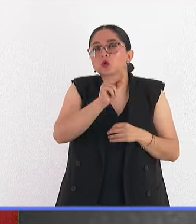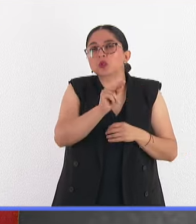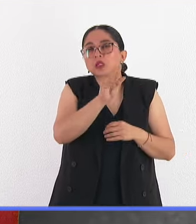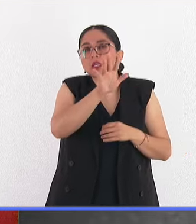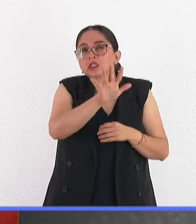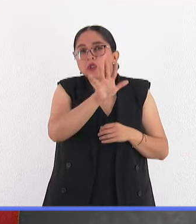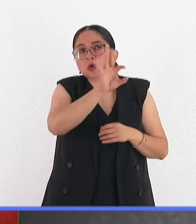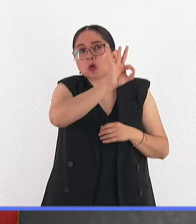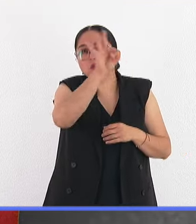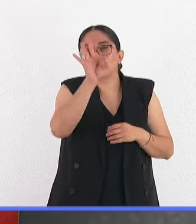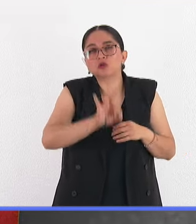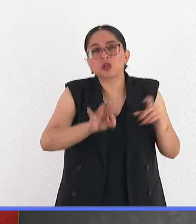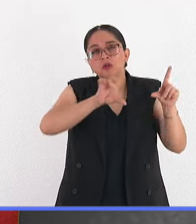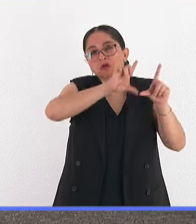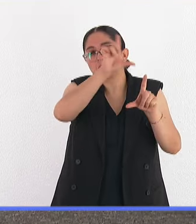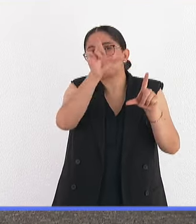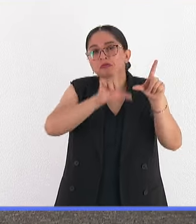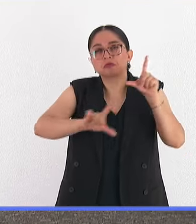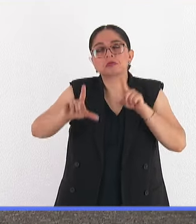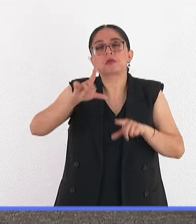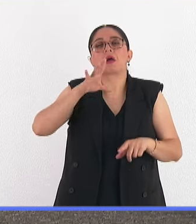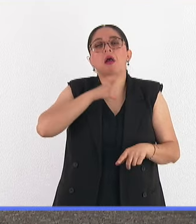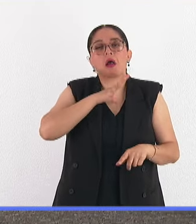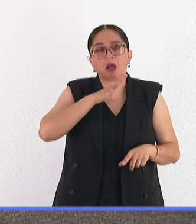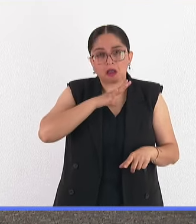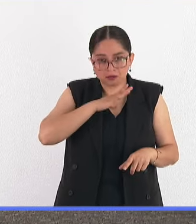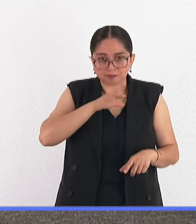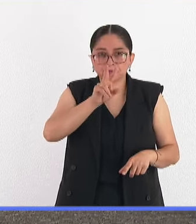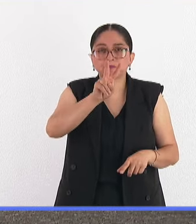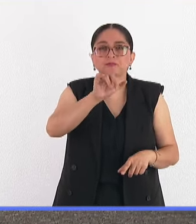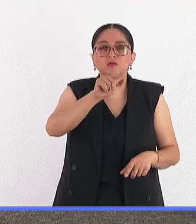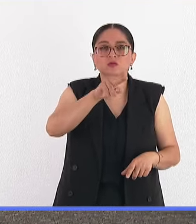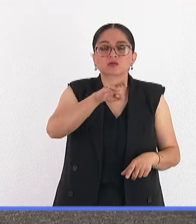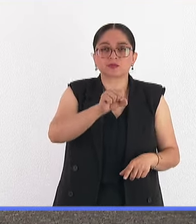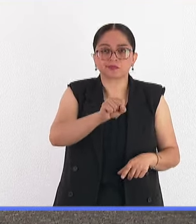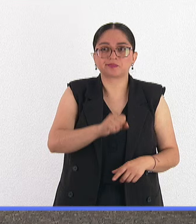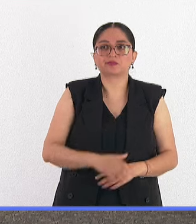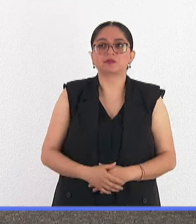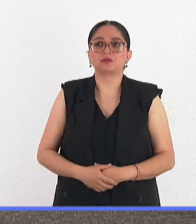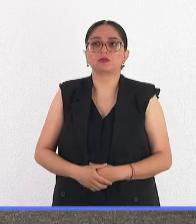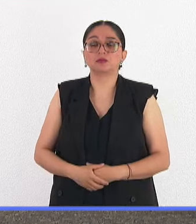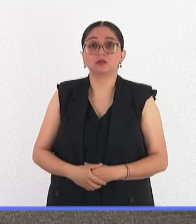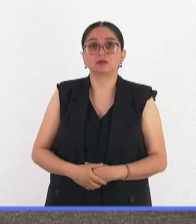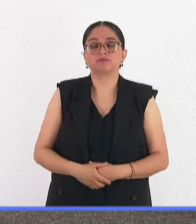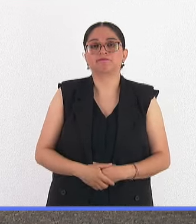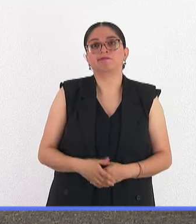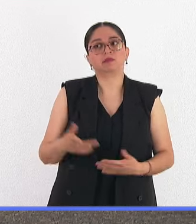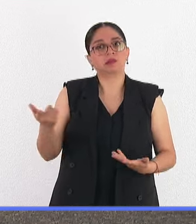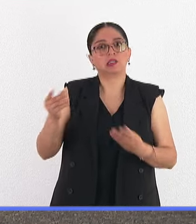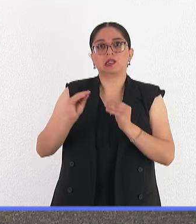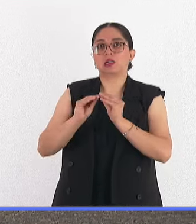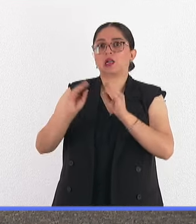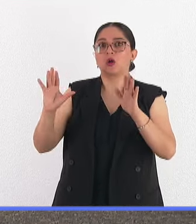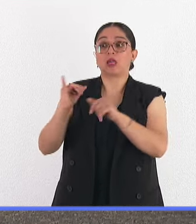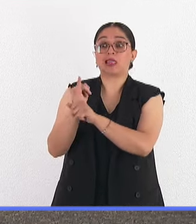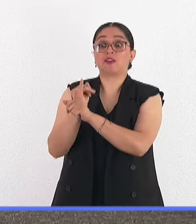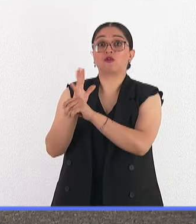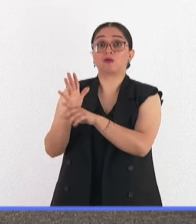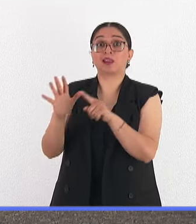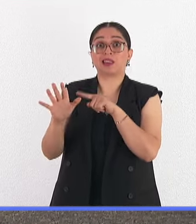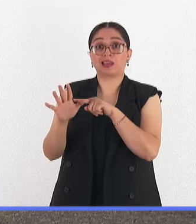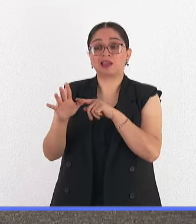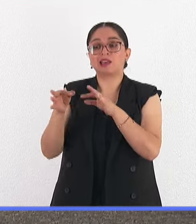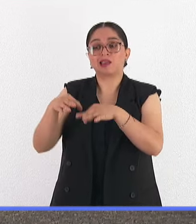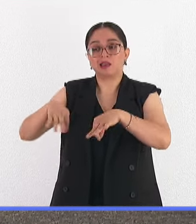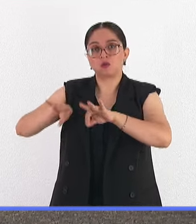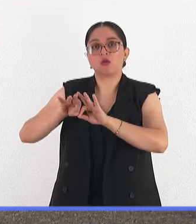del territorio. La información, por supuesto, es la primera herramienta para atender, para solucionar